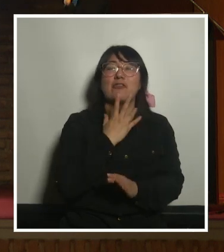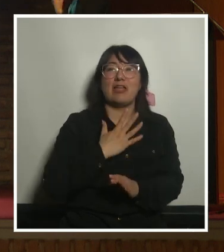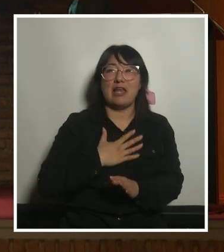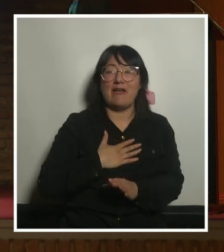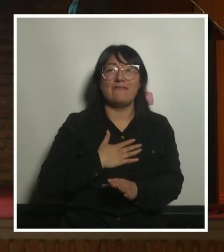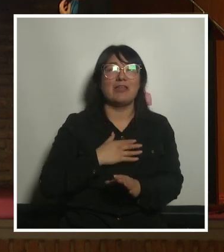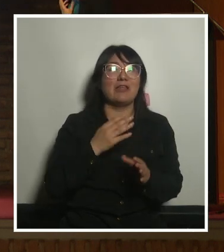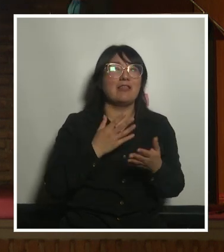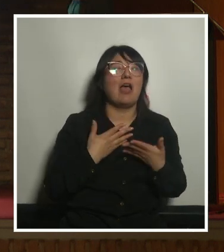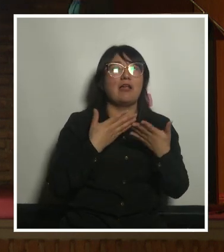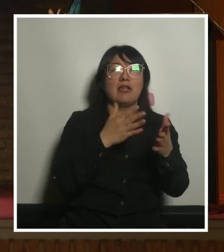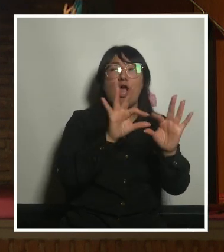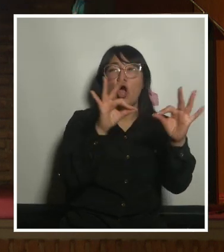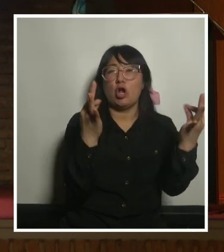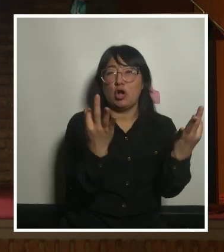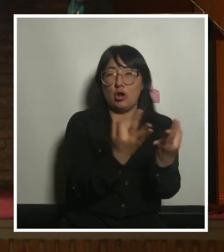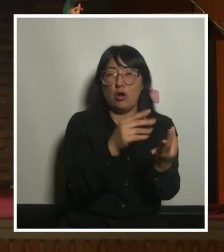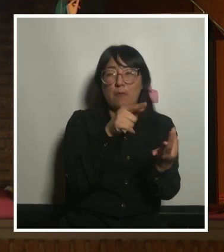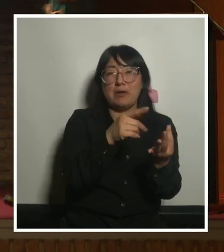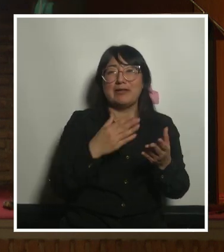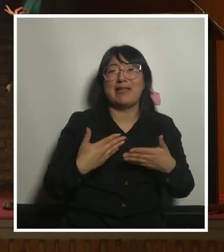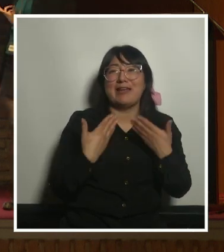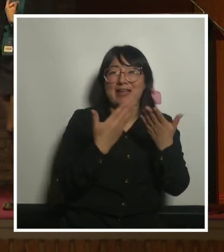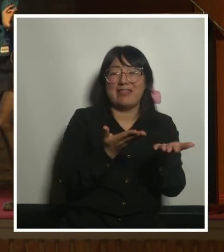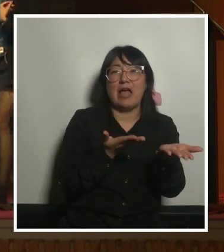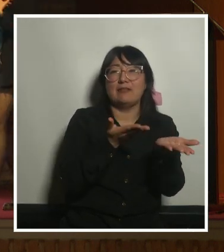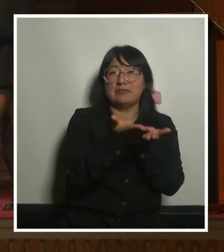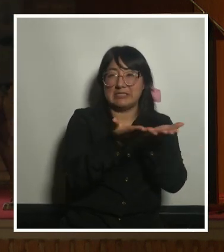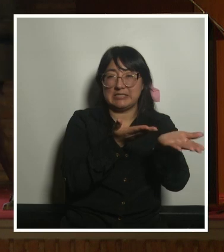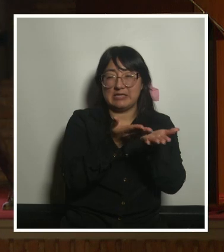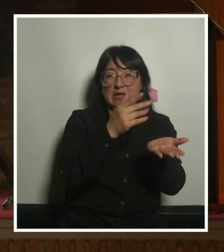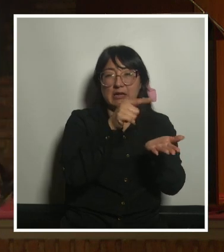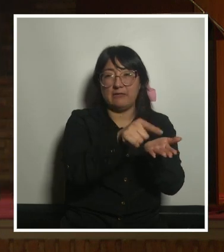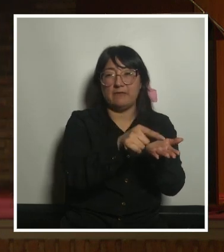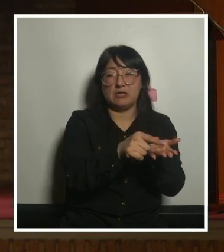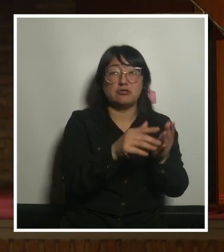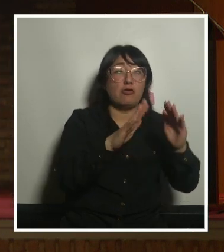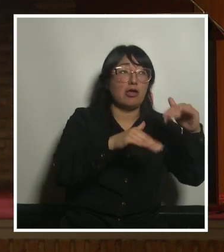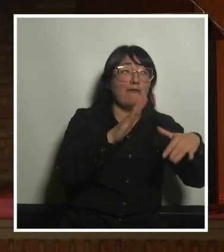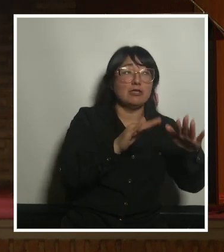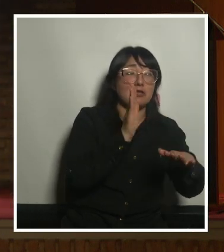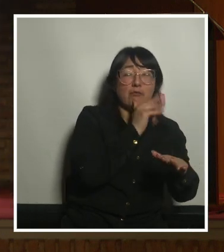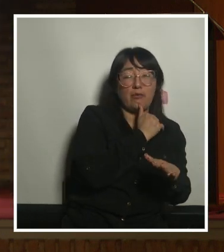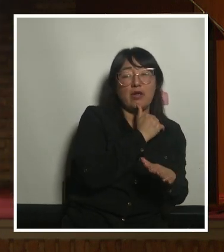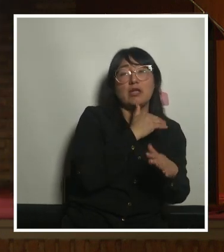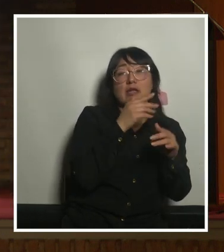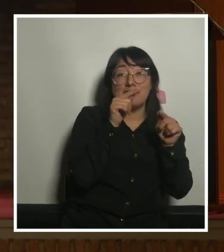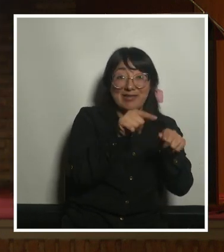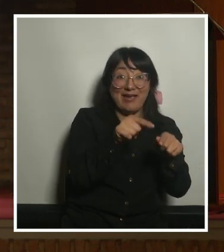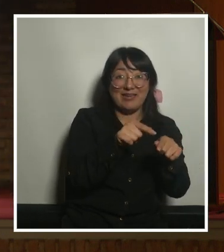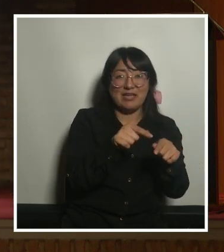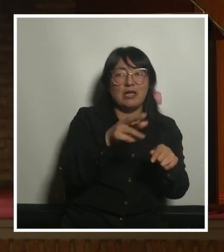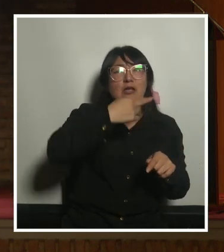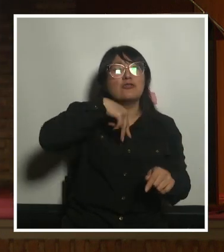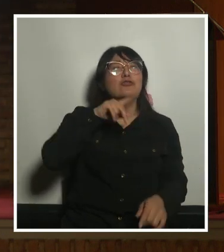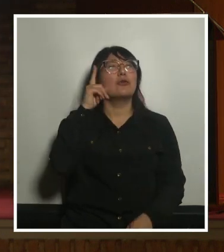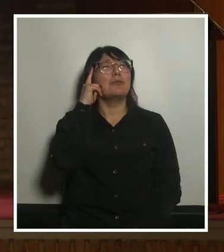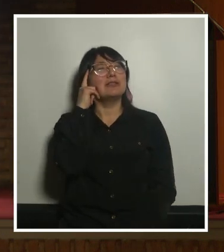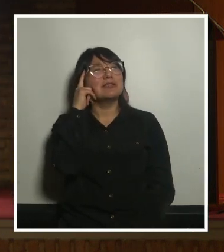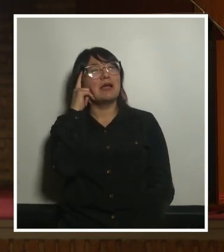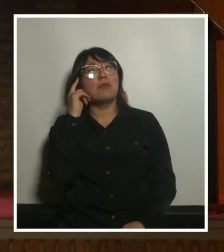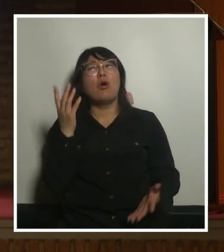sociales que completan y reemplazan los servicios deficientes o inexistentes y a partir de aquí pensar un poco